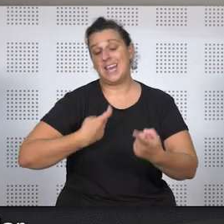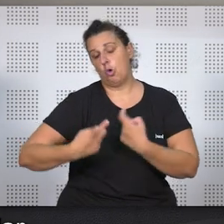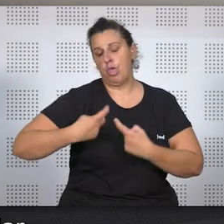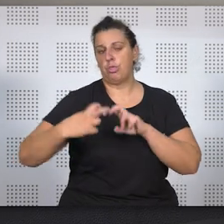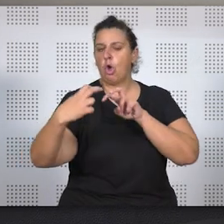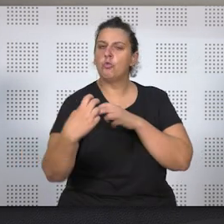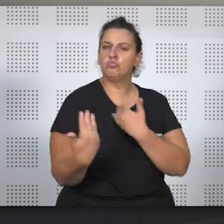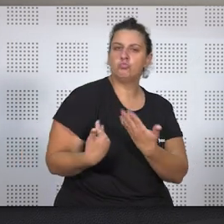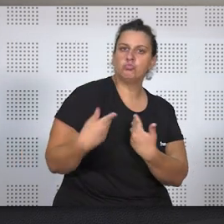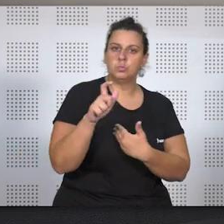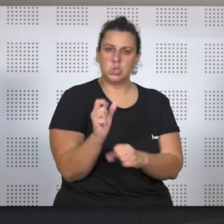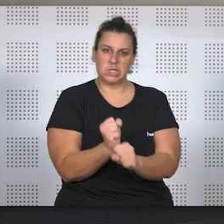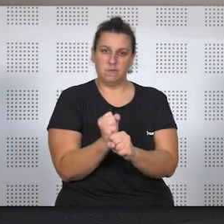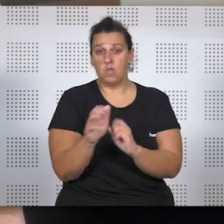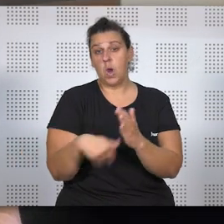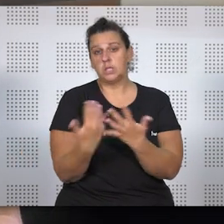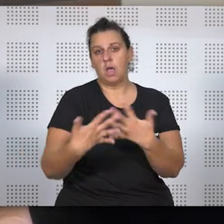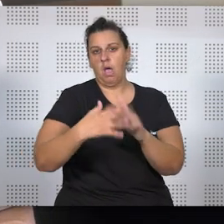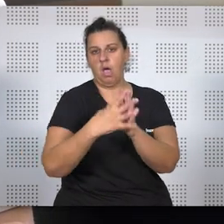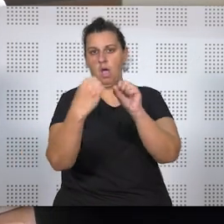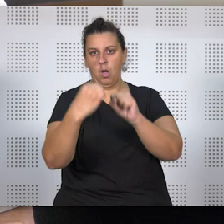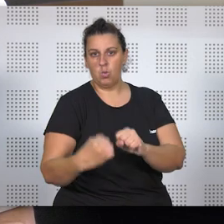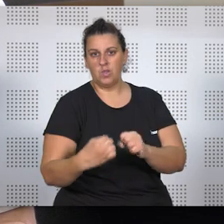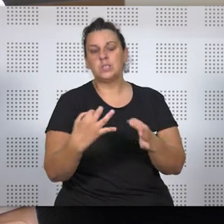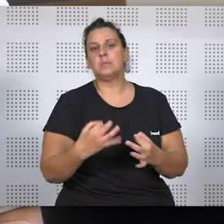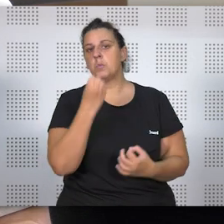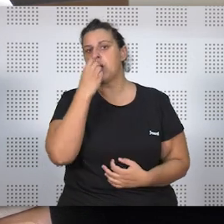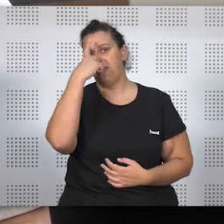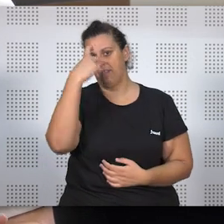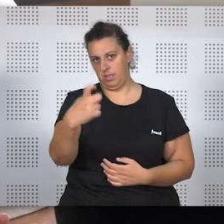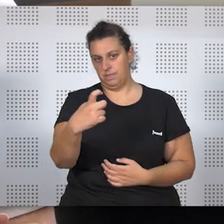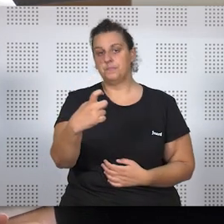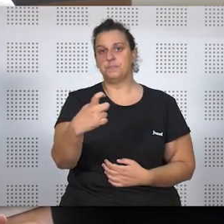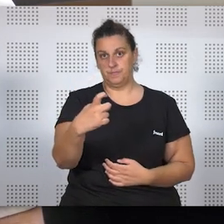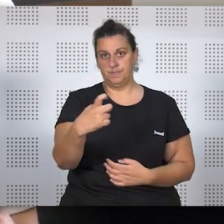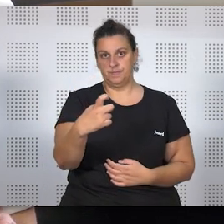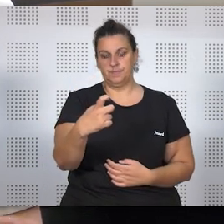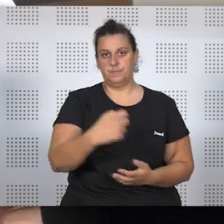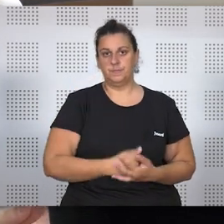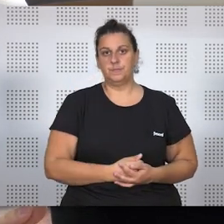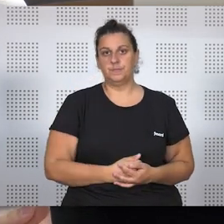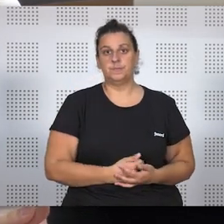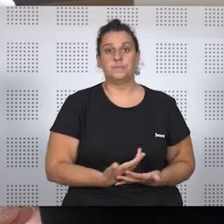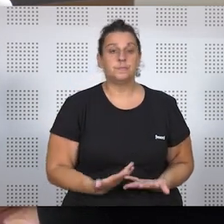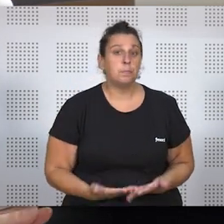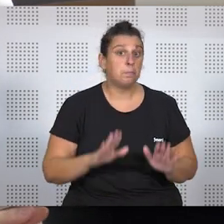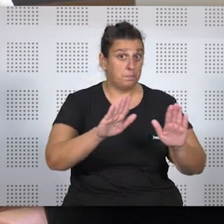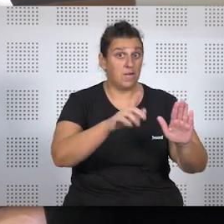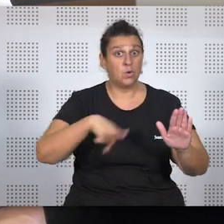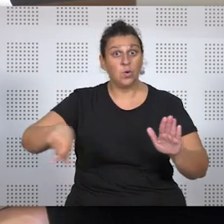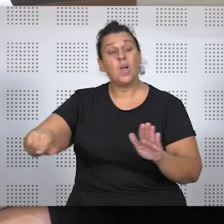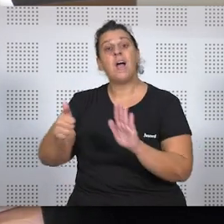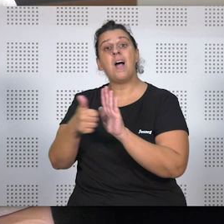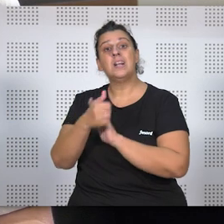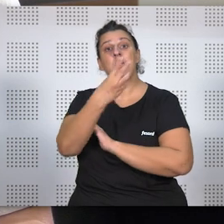trabajadora, con el fin de llegar a un acuerdo y siempre actuando conforme a la buena fe. En cambio, a la hora del artículo 37